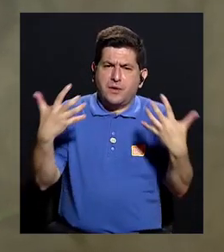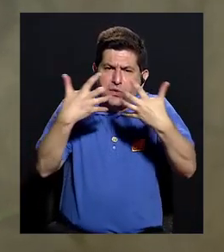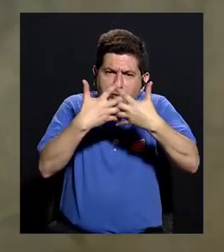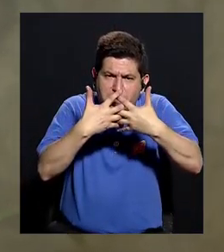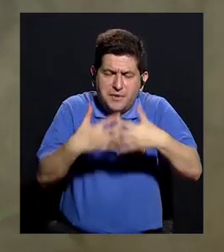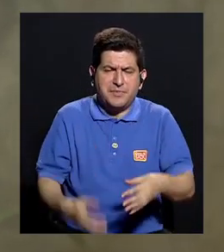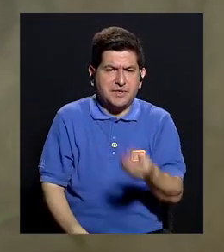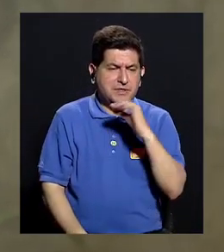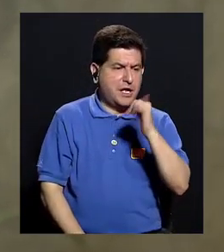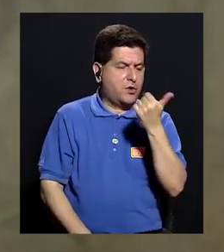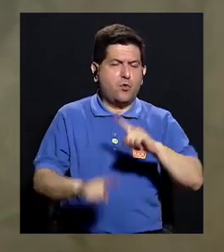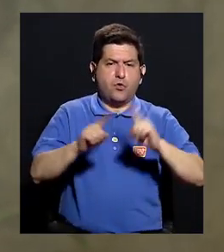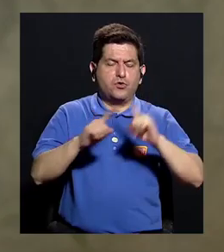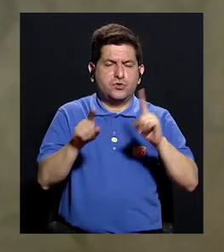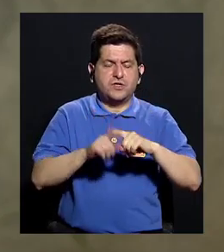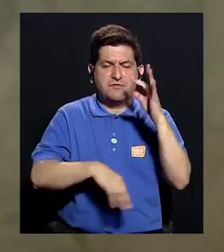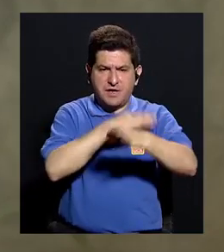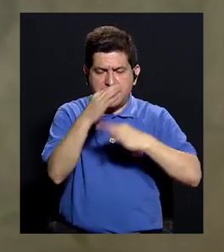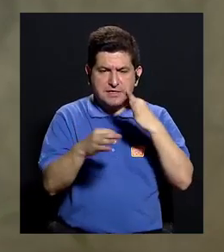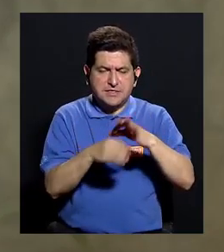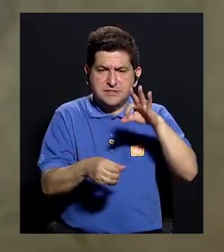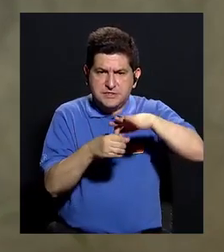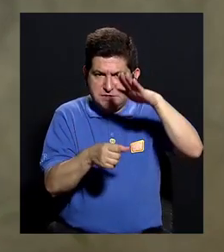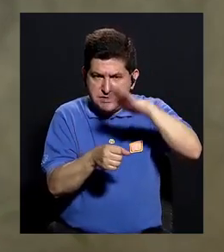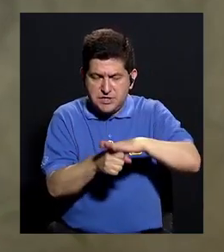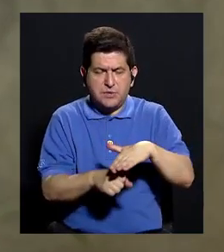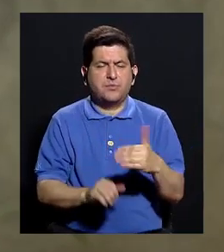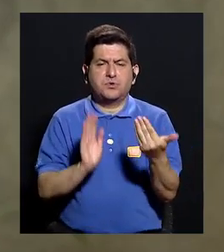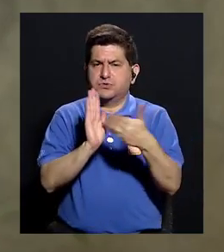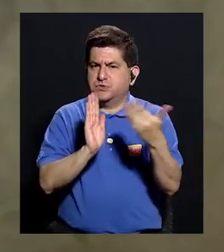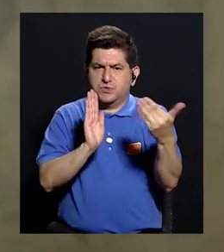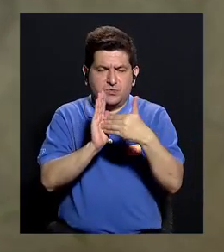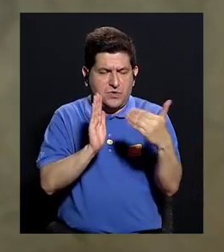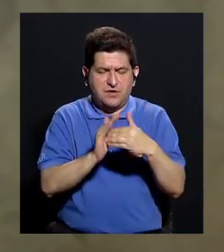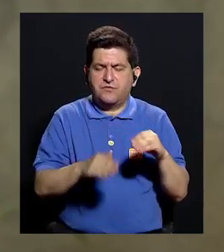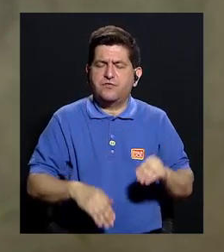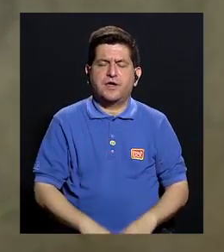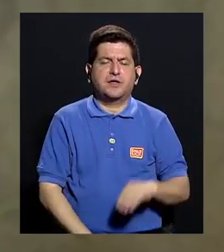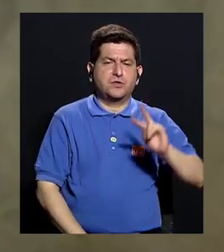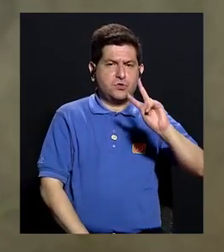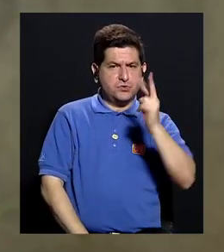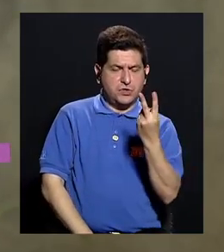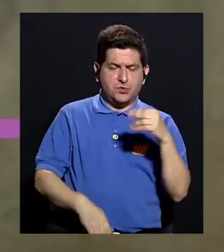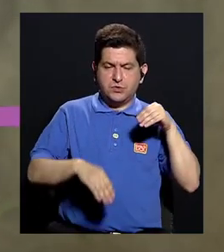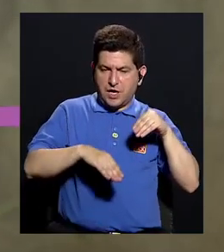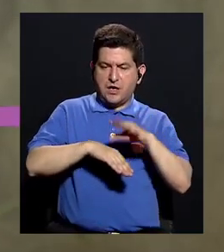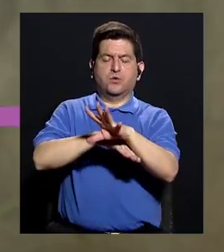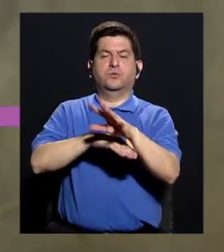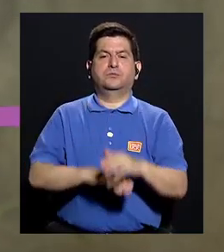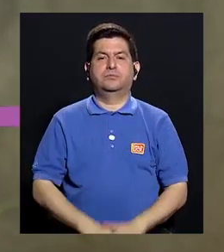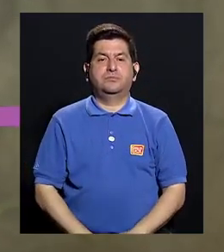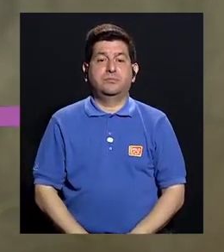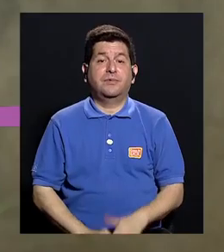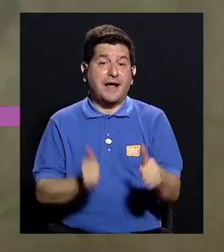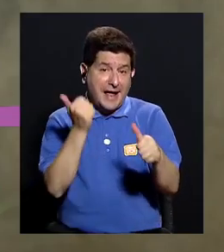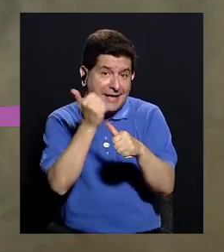complementar nuestra alimentación con otros cereales que no vayan a tener algún efecto secundario de, ¿verdad? Pero básicamente eso, asesoría y